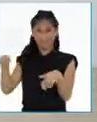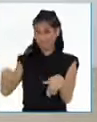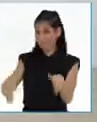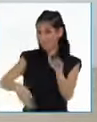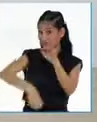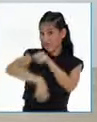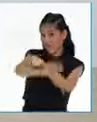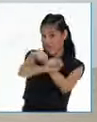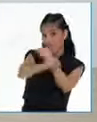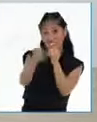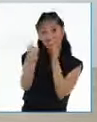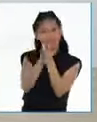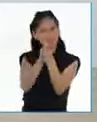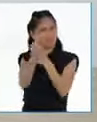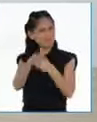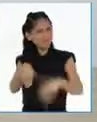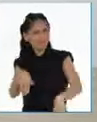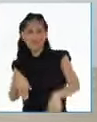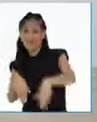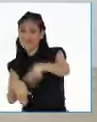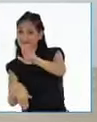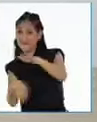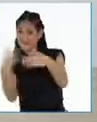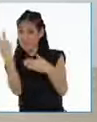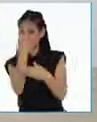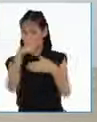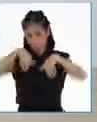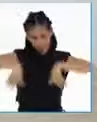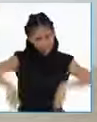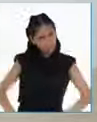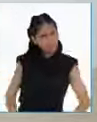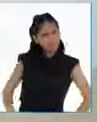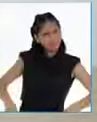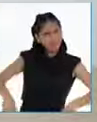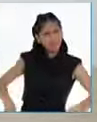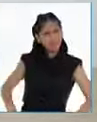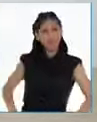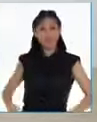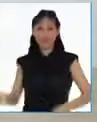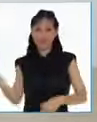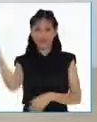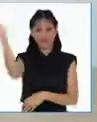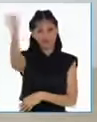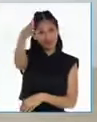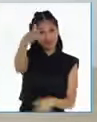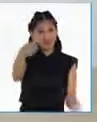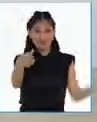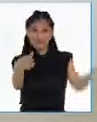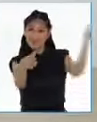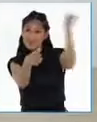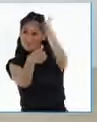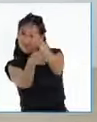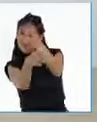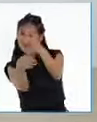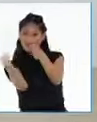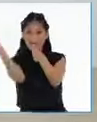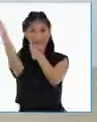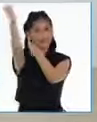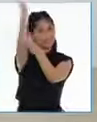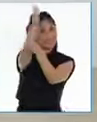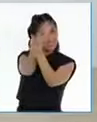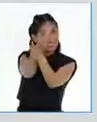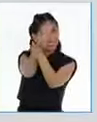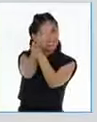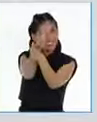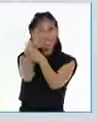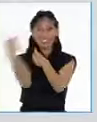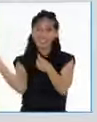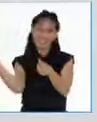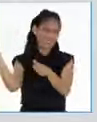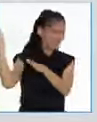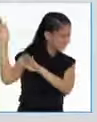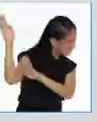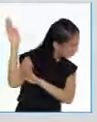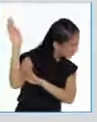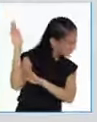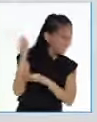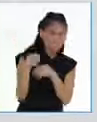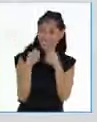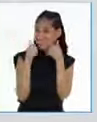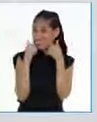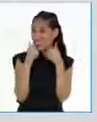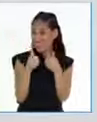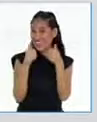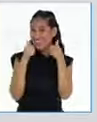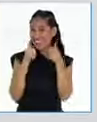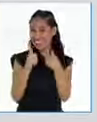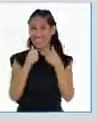izquierdo y dos palmas. ¡Clap! Y derecha, subo izquierda, subo derecha y tap. ¡Muy bien